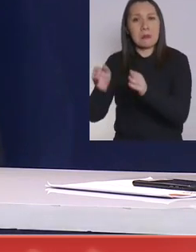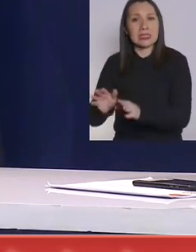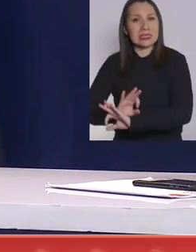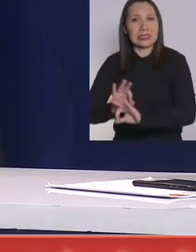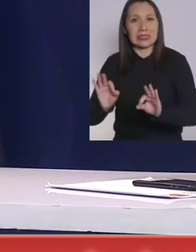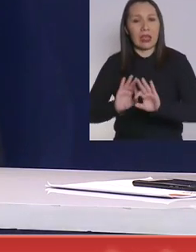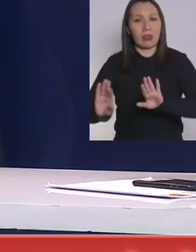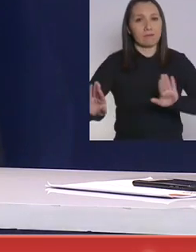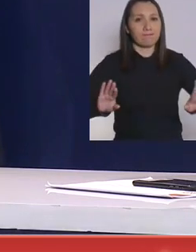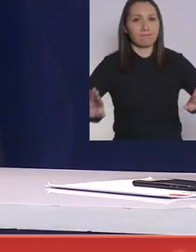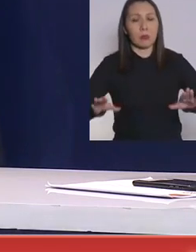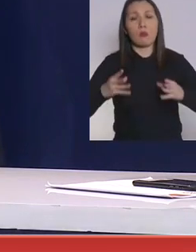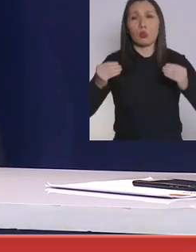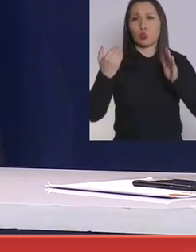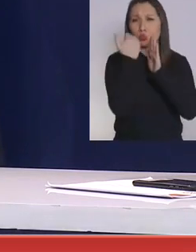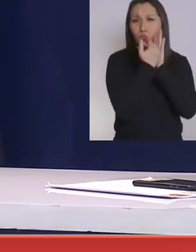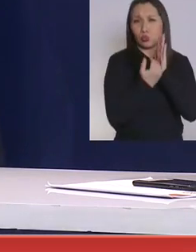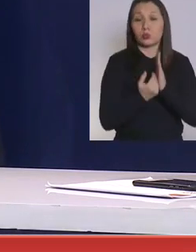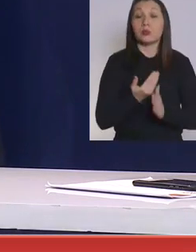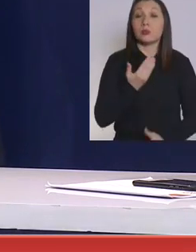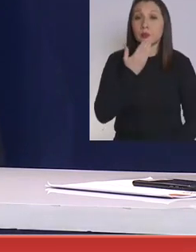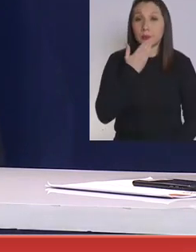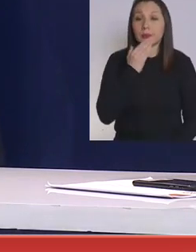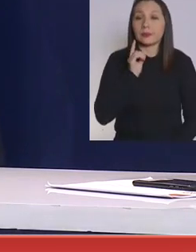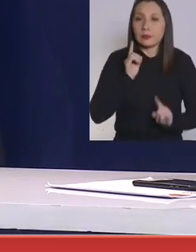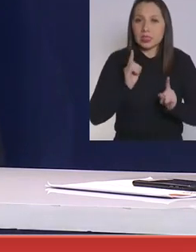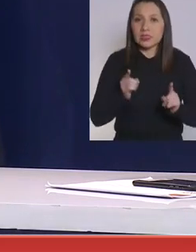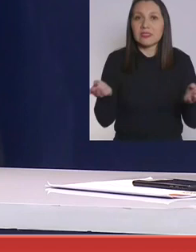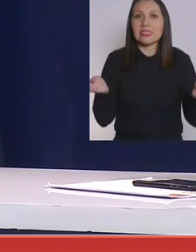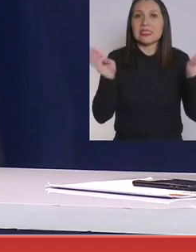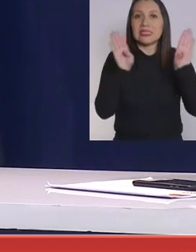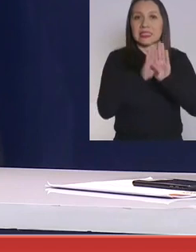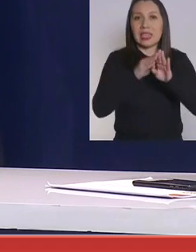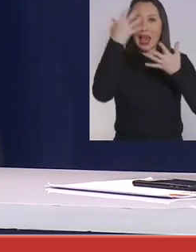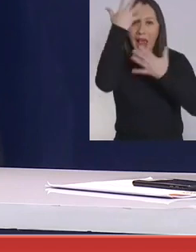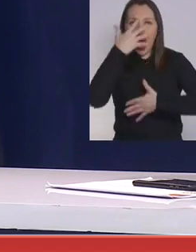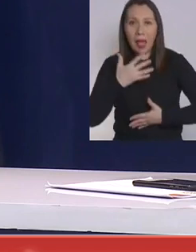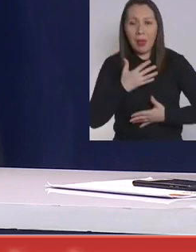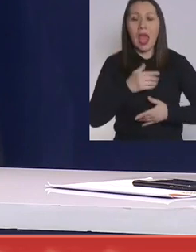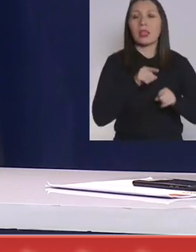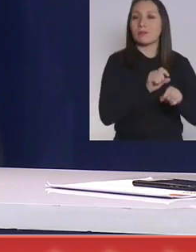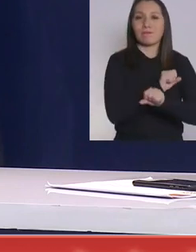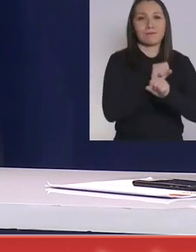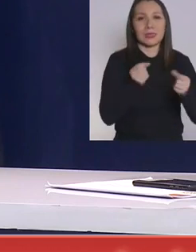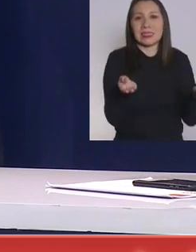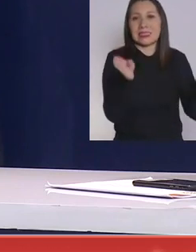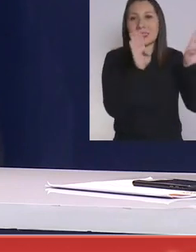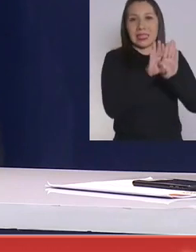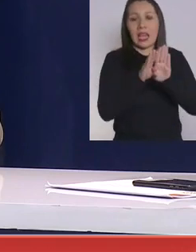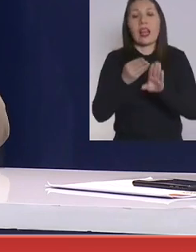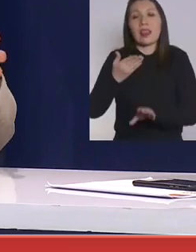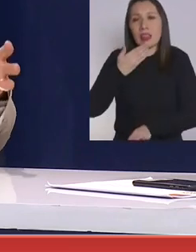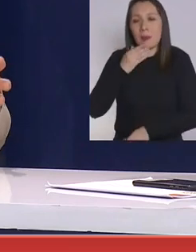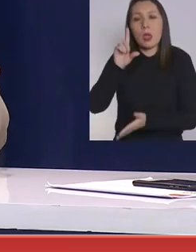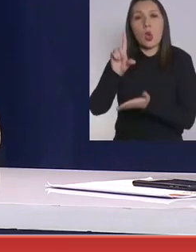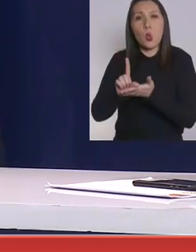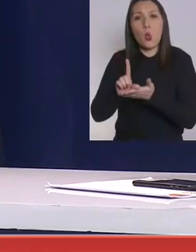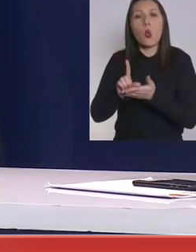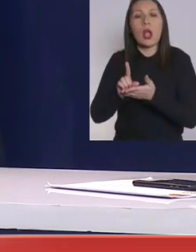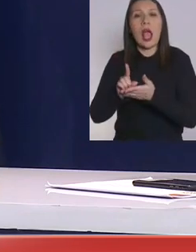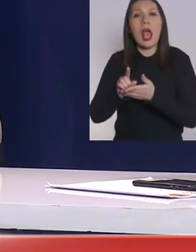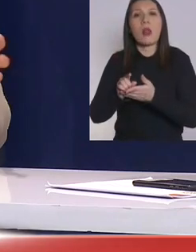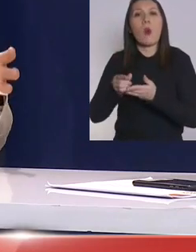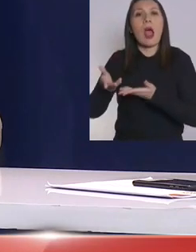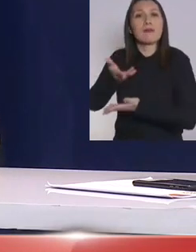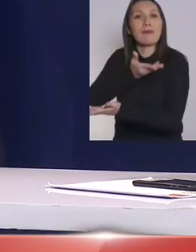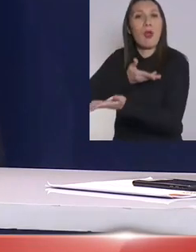por lo tanto, una serie de medidas. También tienen que estar cerrados los camarines y también están cerrados aquellos lugares comunes